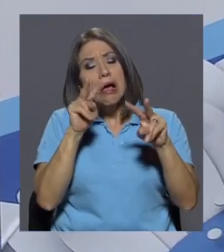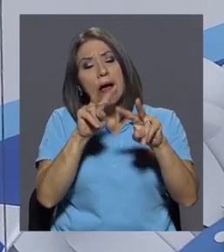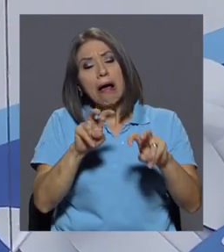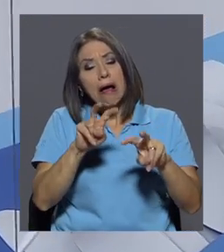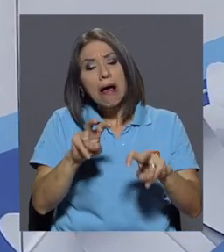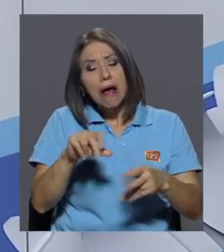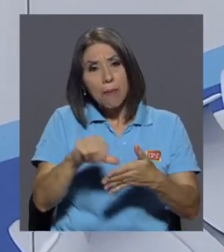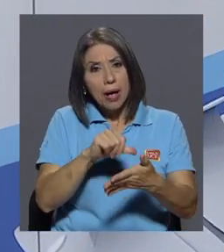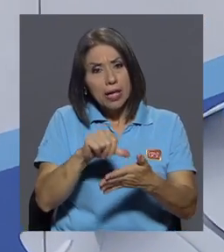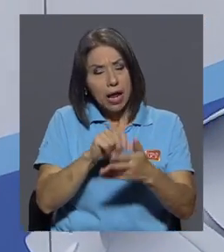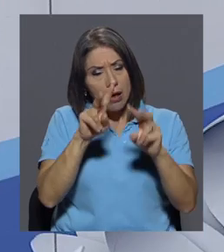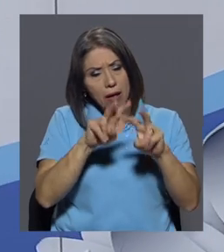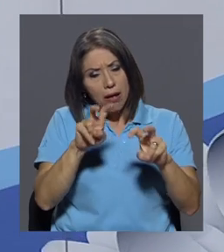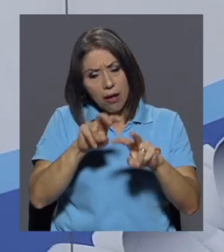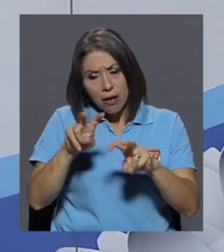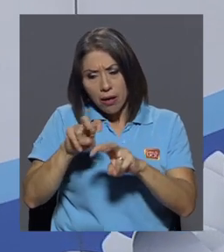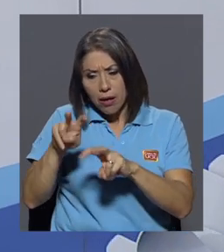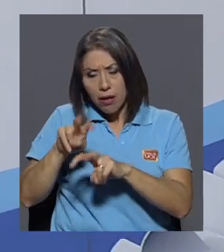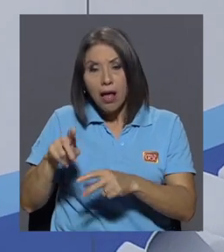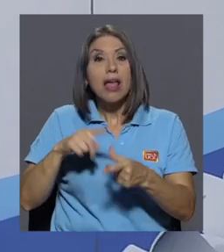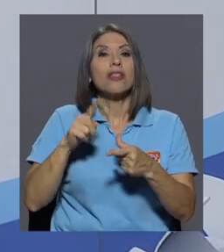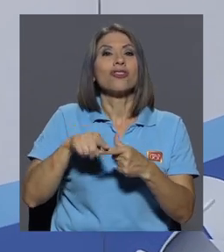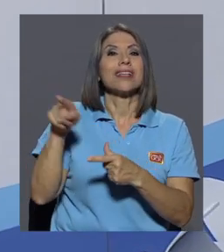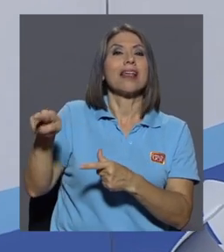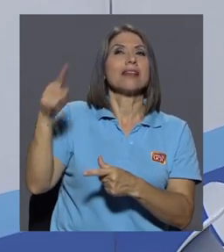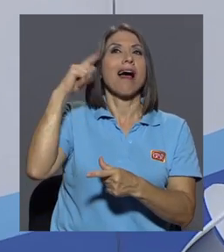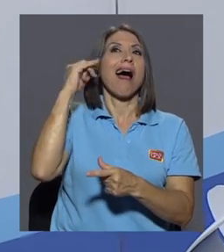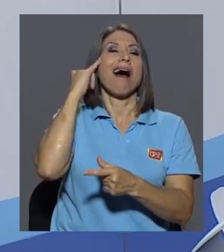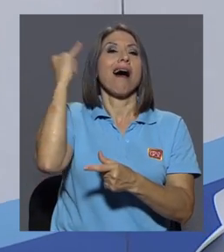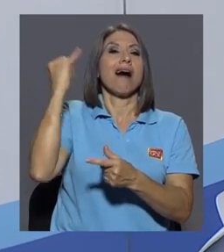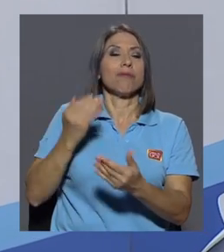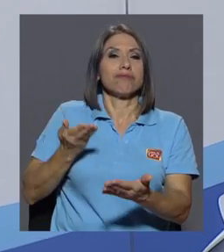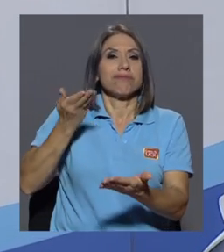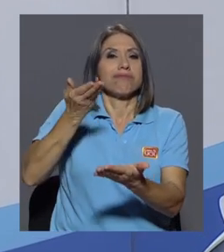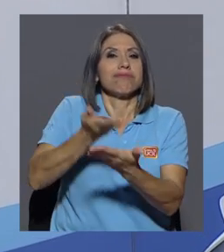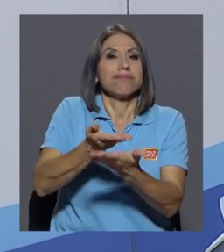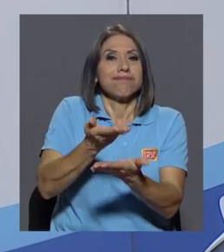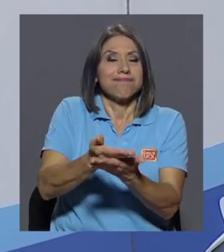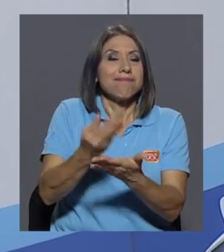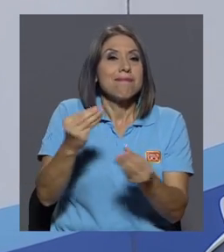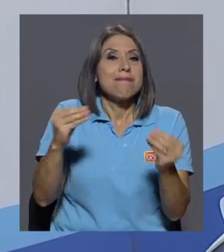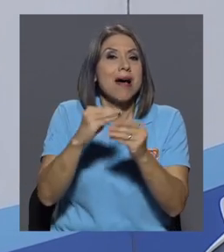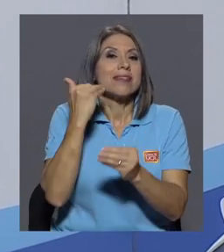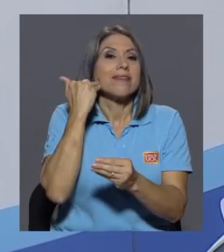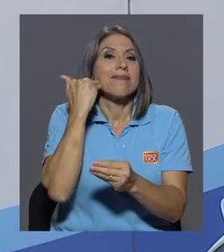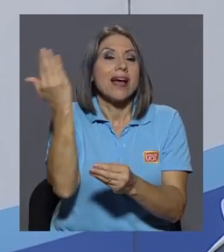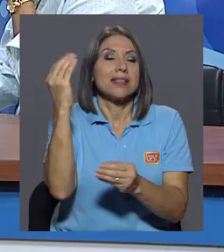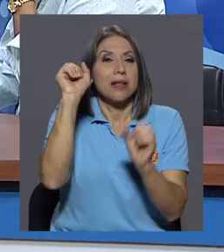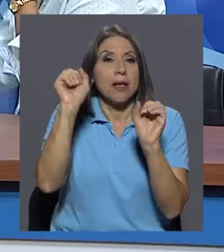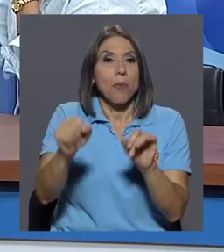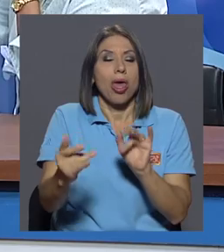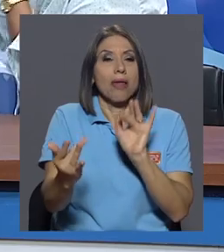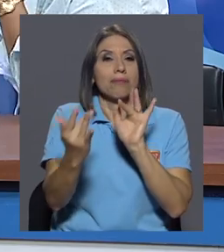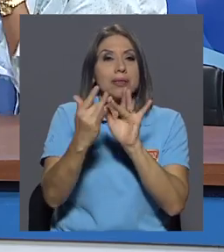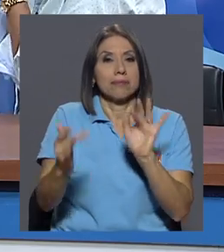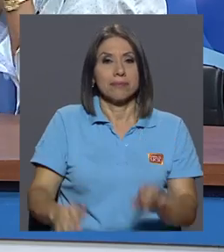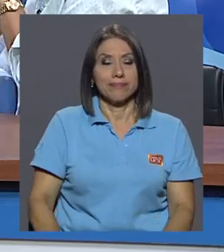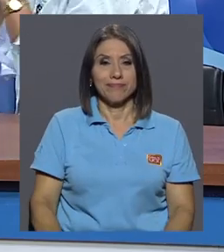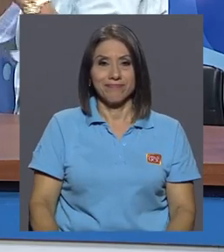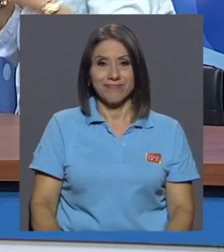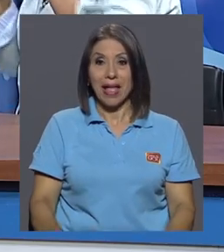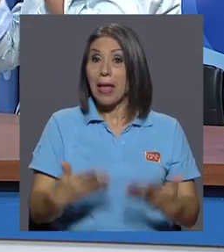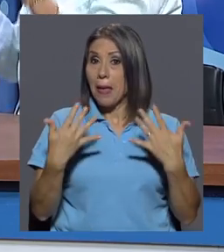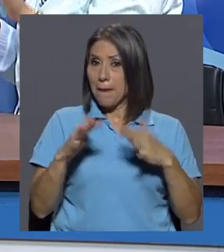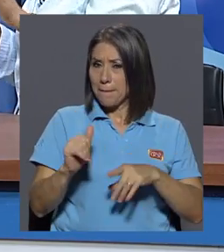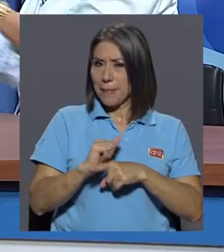planteamiento de cómo debería estructurarse la información para que sea más fácil, digamos, llegar a ella por parte del ciudadano. Vayamos a lo práctico.